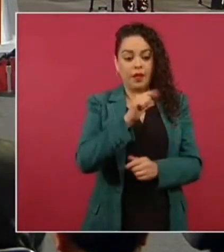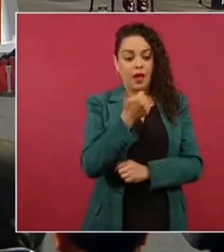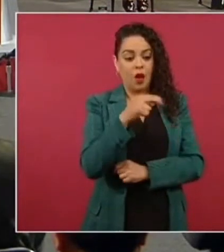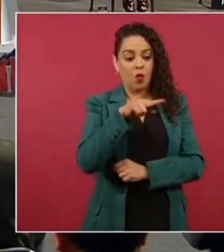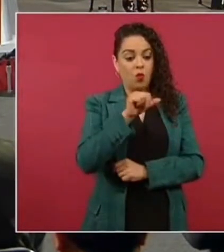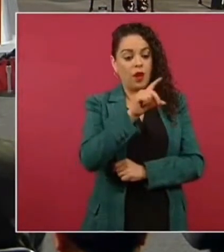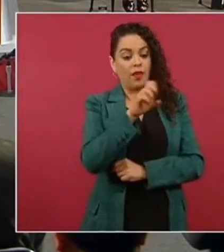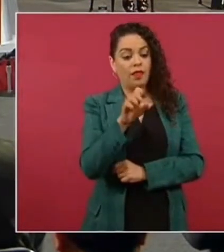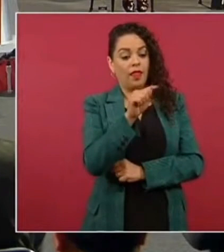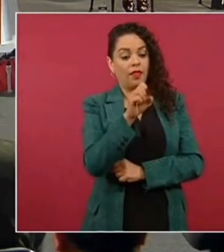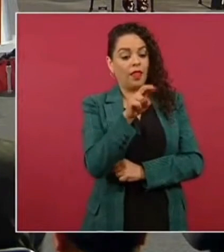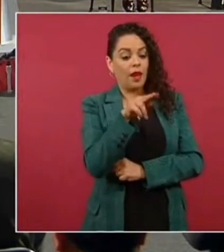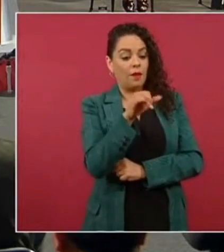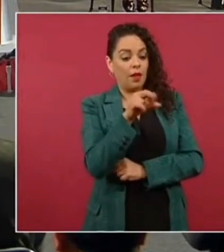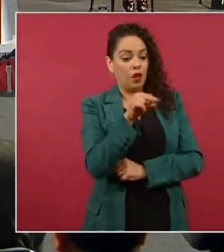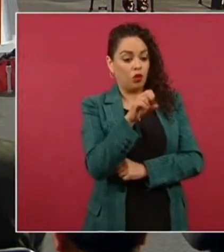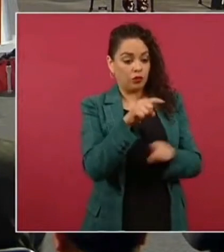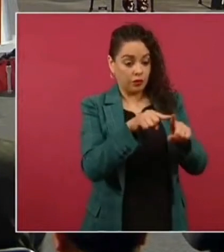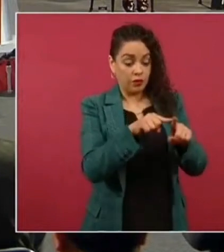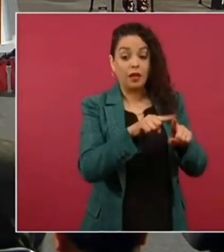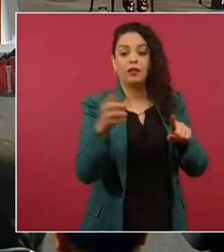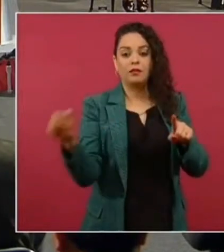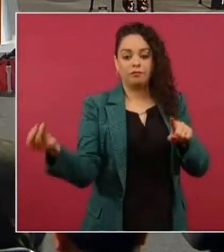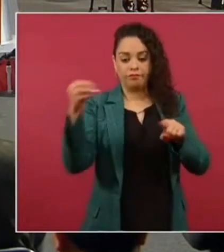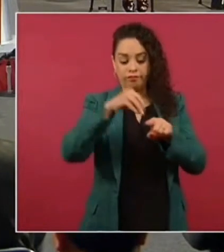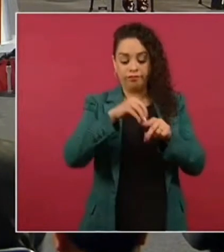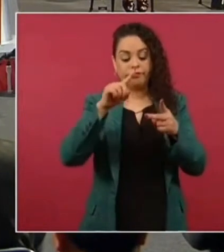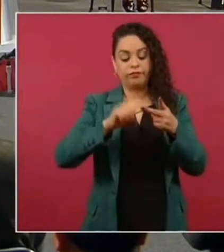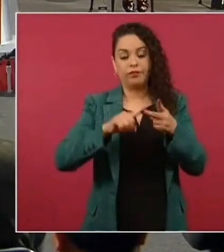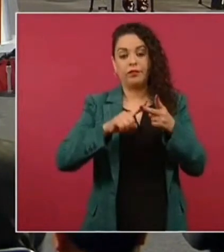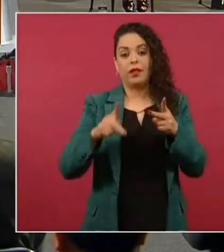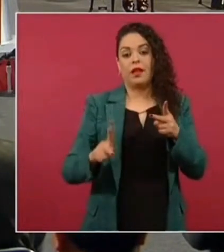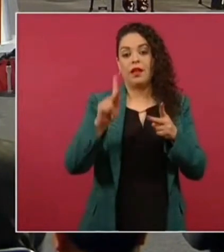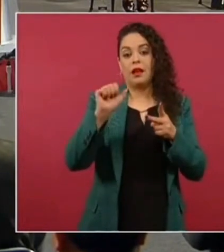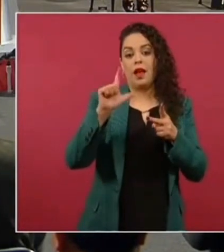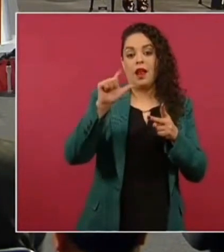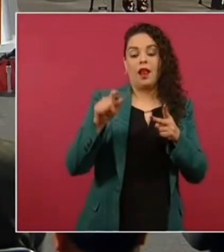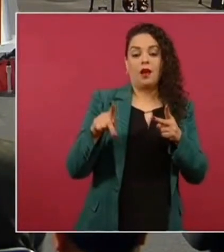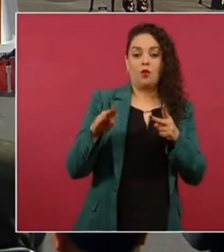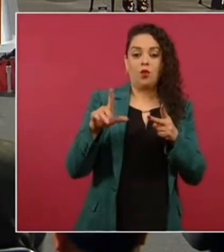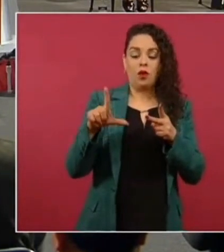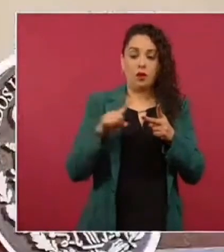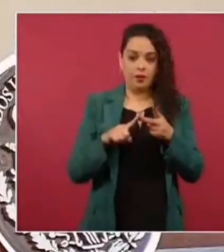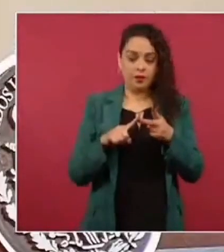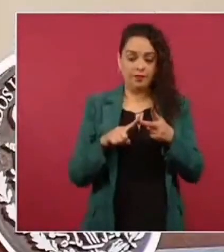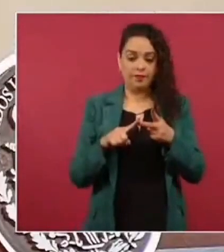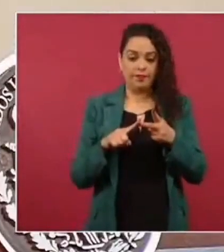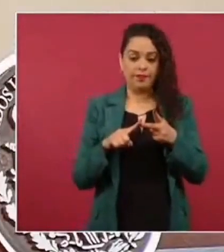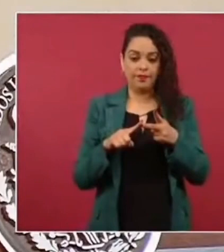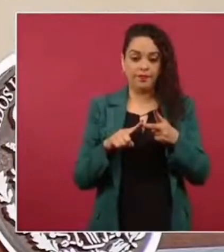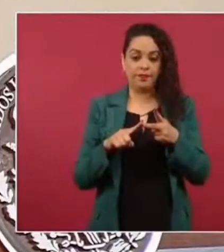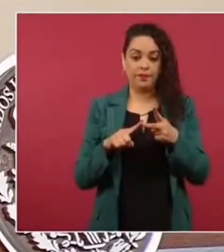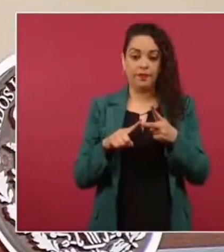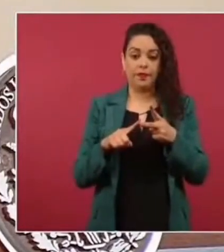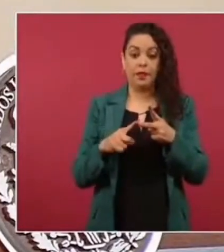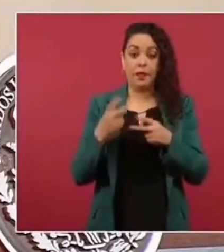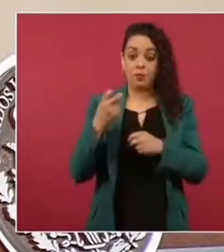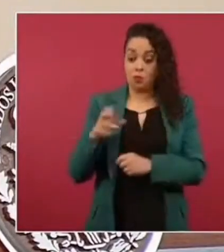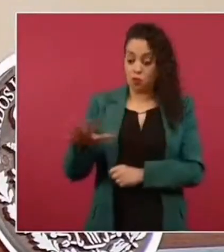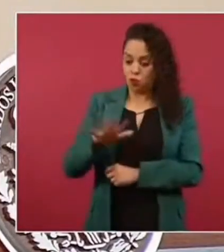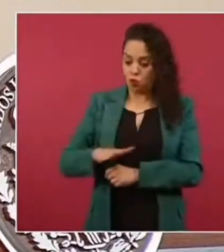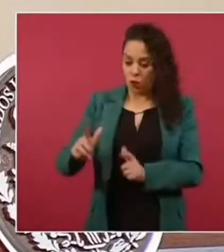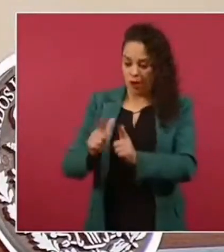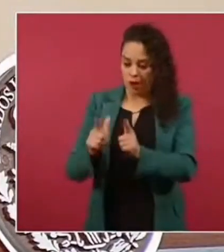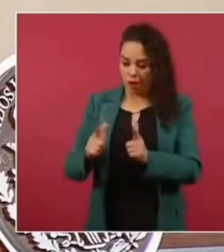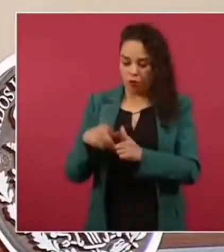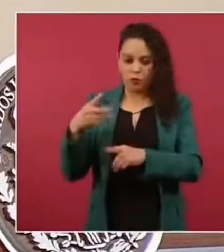Calagmul entonces en ese corredor biológico estamos directamente con núcleos agrarios para que exista todo